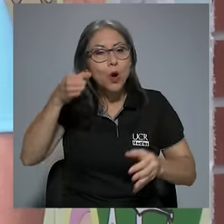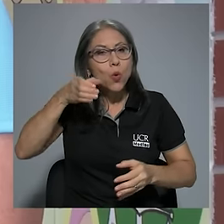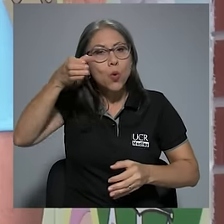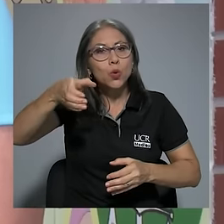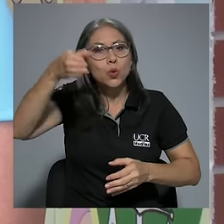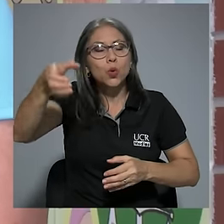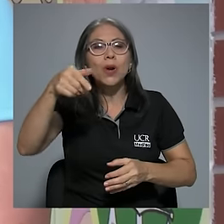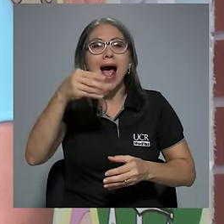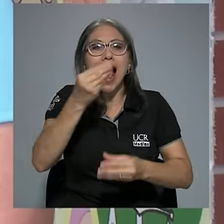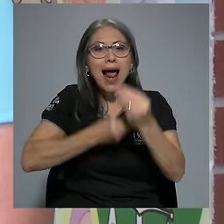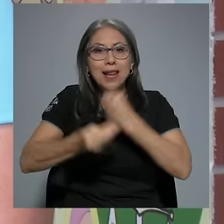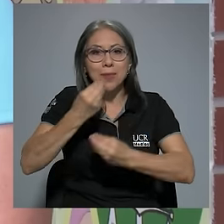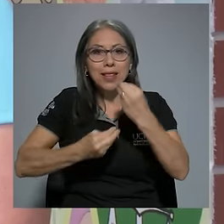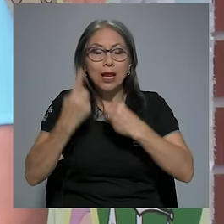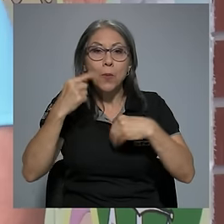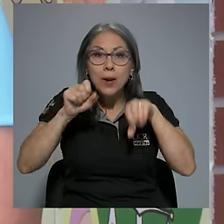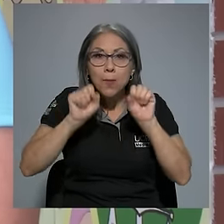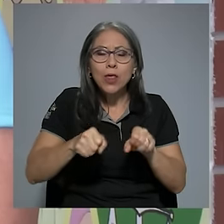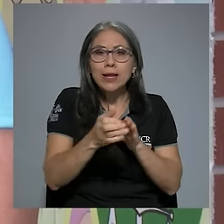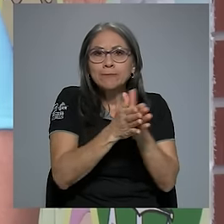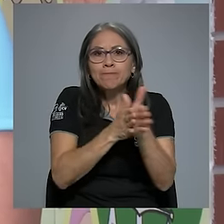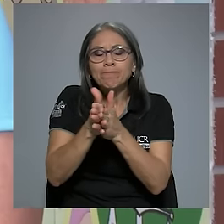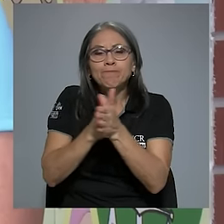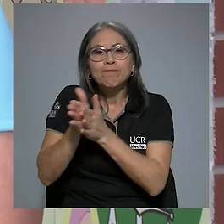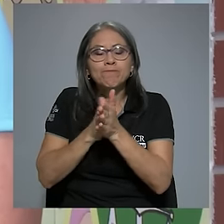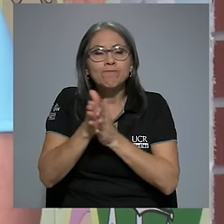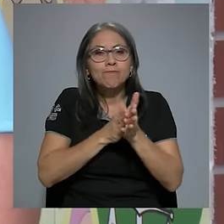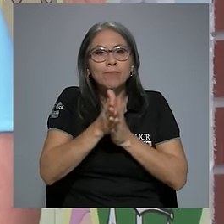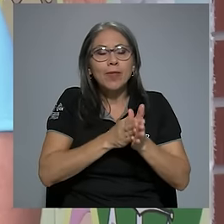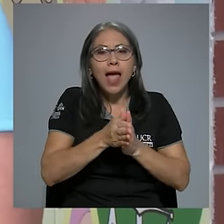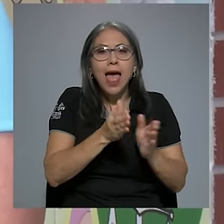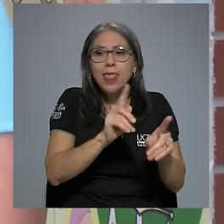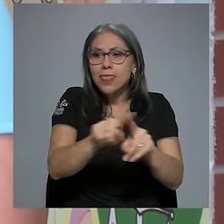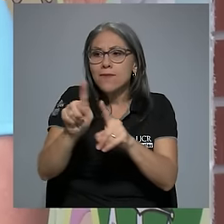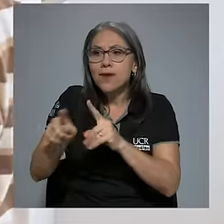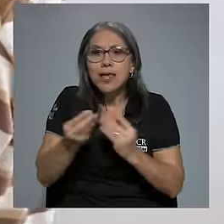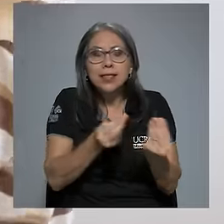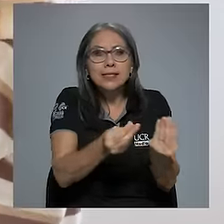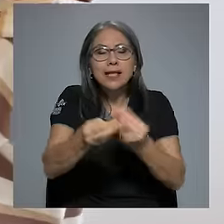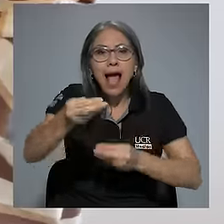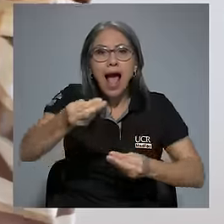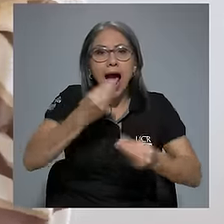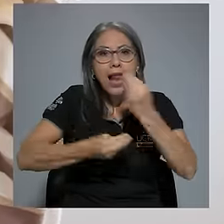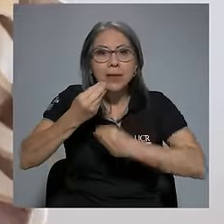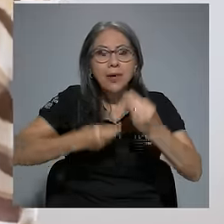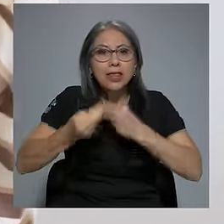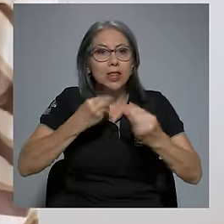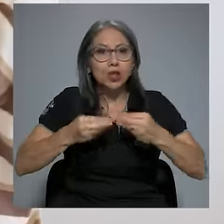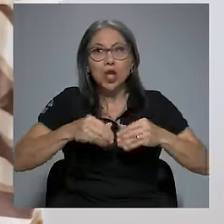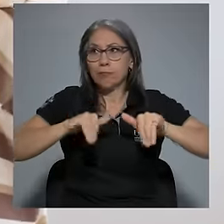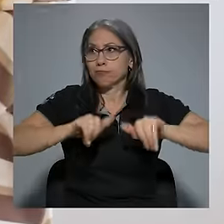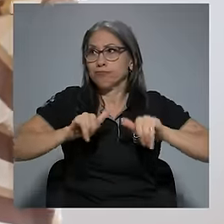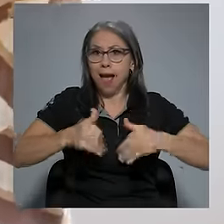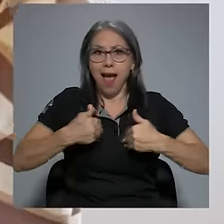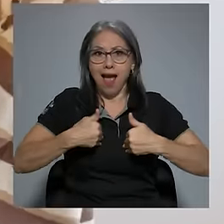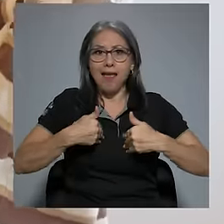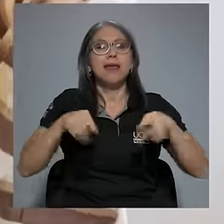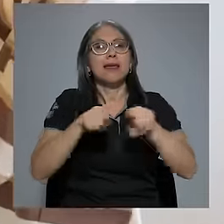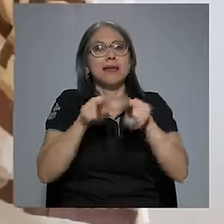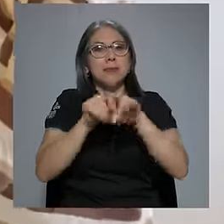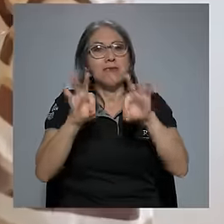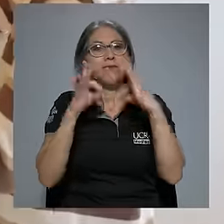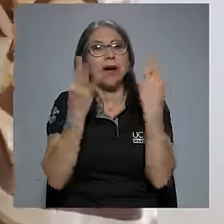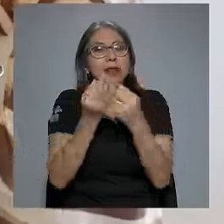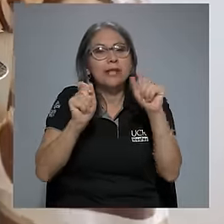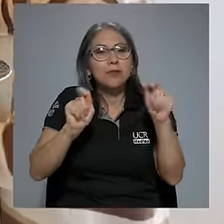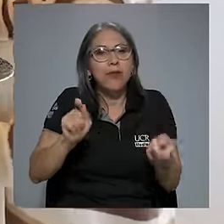alimentaria para poder aprovechar al máximo los alimentos que localmente están disponibles y que las familias pueden